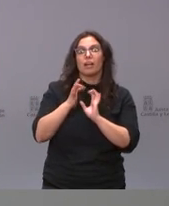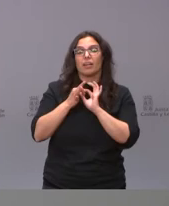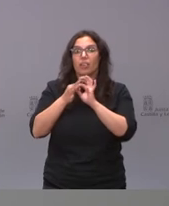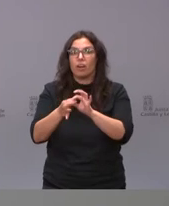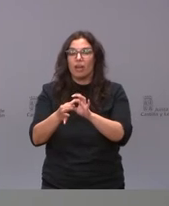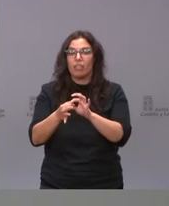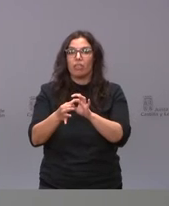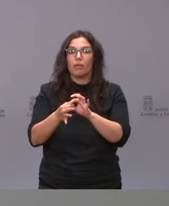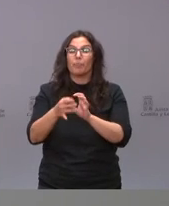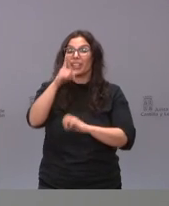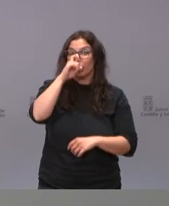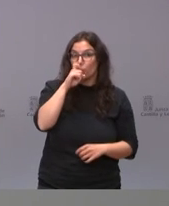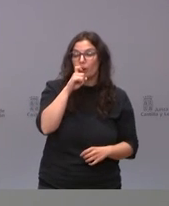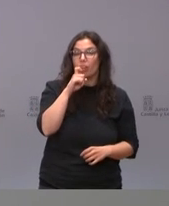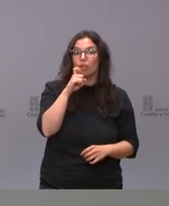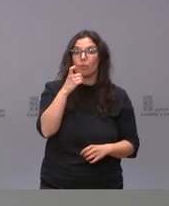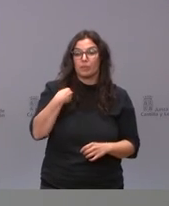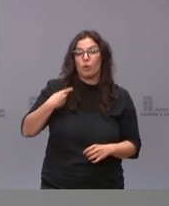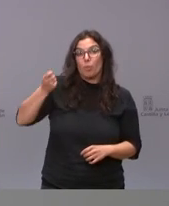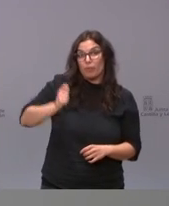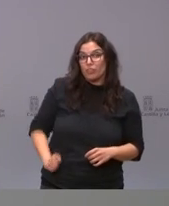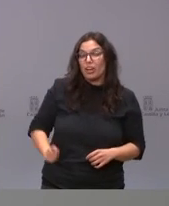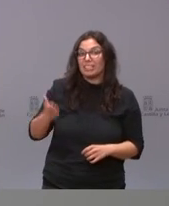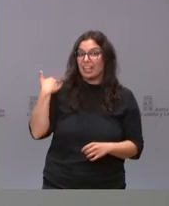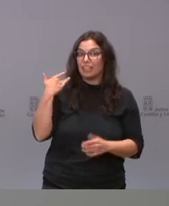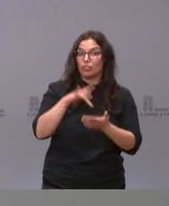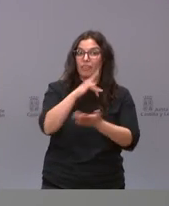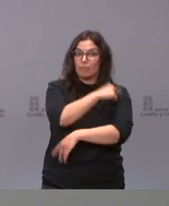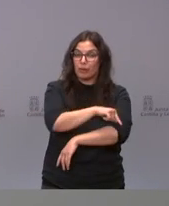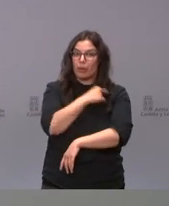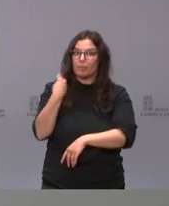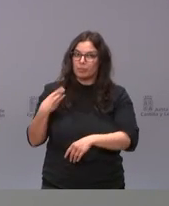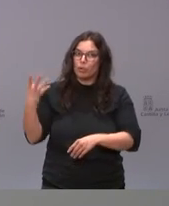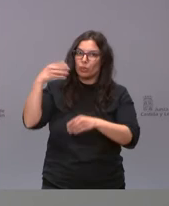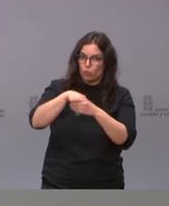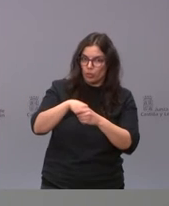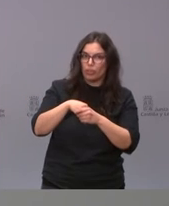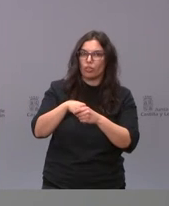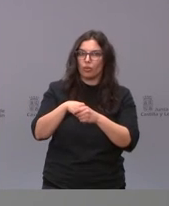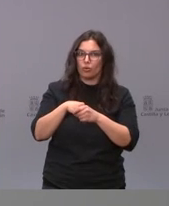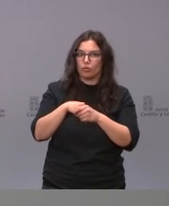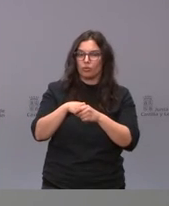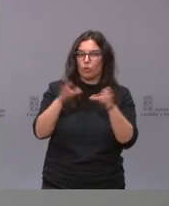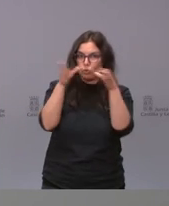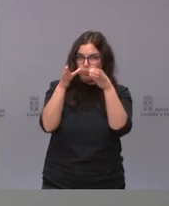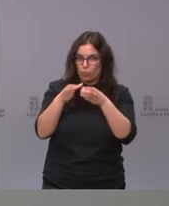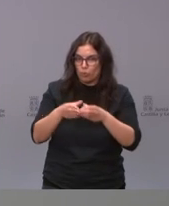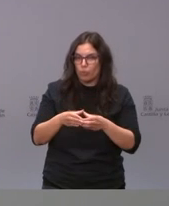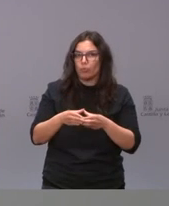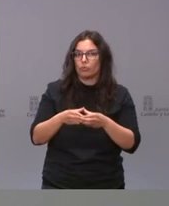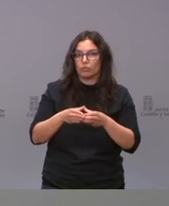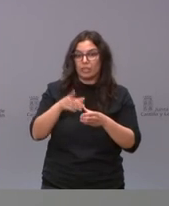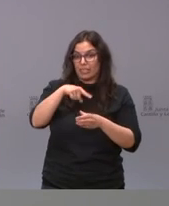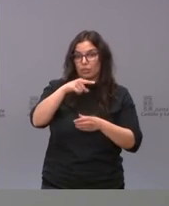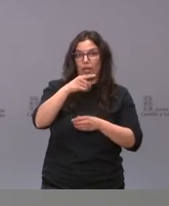Castilla y León que recuerdo que a esos profesionales que vamos a vacunar están incluidos en el calendario vacunal y además les estamos vacunando los